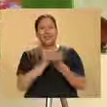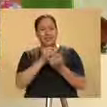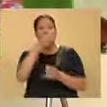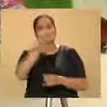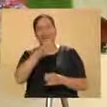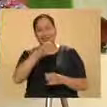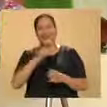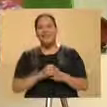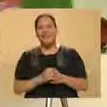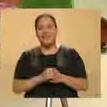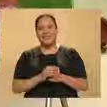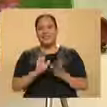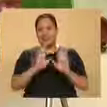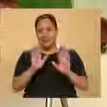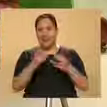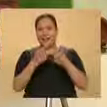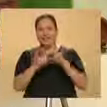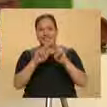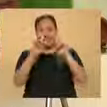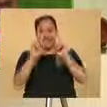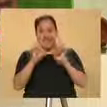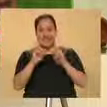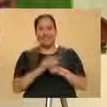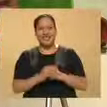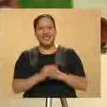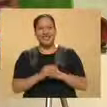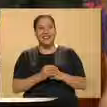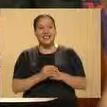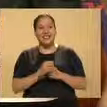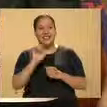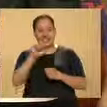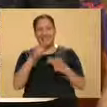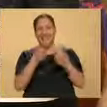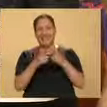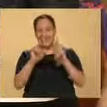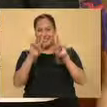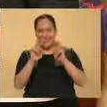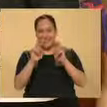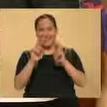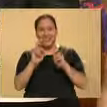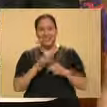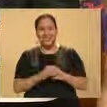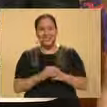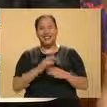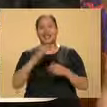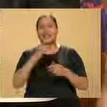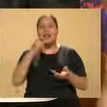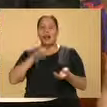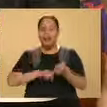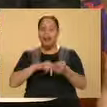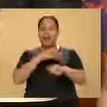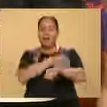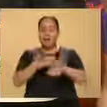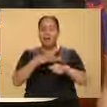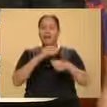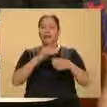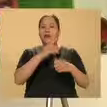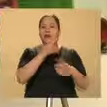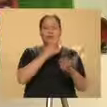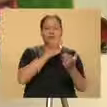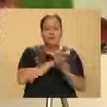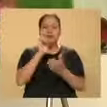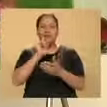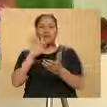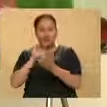saludo muy especial. Pero bueno, ya entrando en el tema, nosotros vamos a hablar. Hablando de. De. Violencia familiar. esposas y esposas. Ah, ok, yo